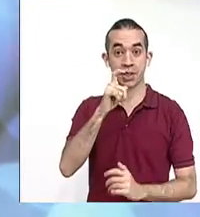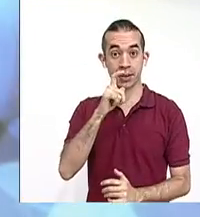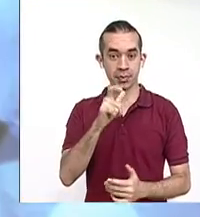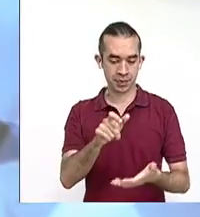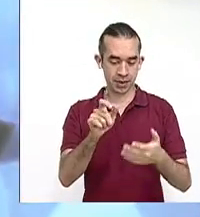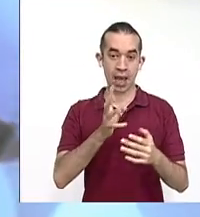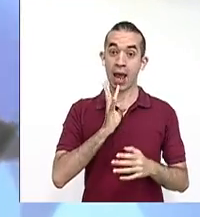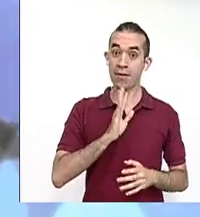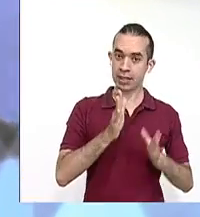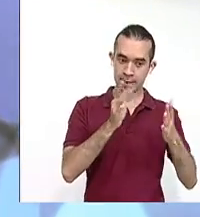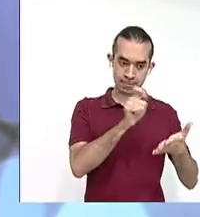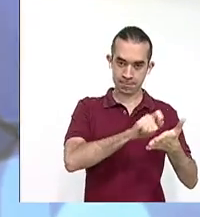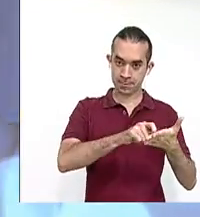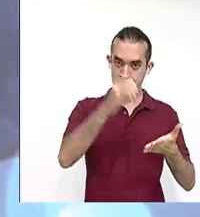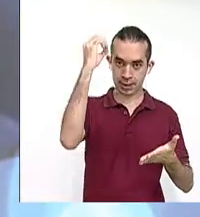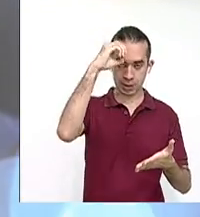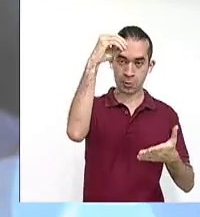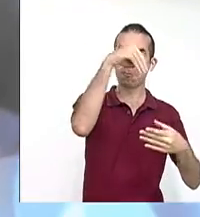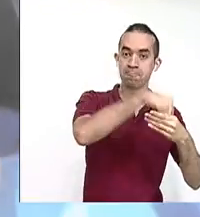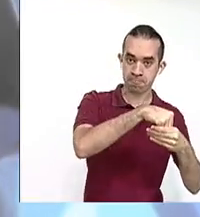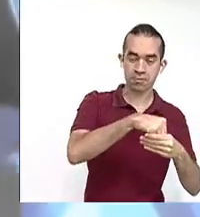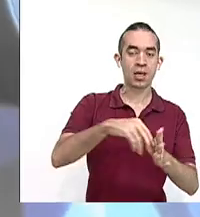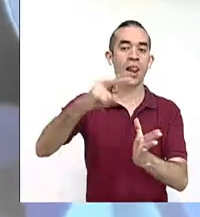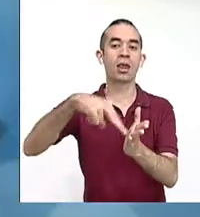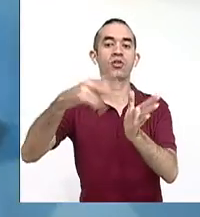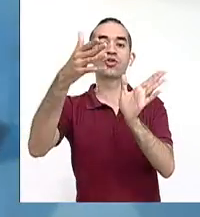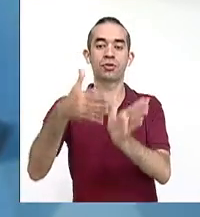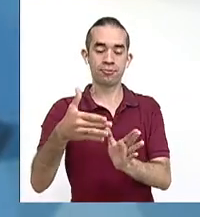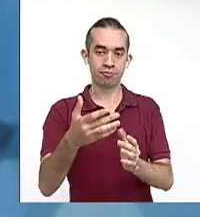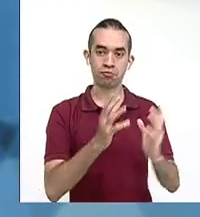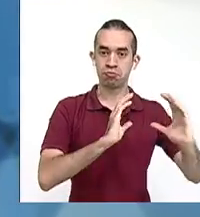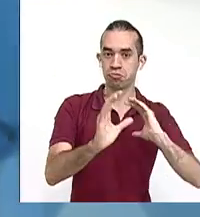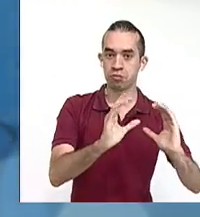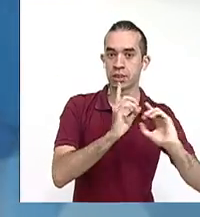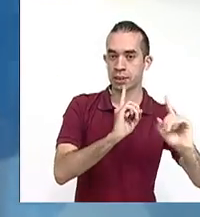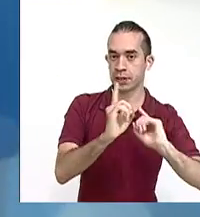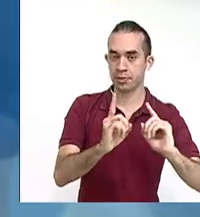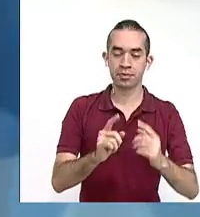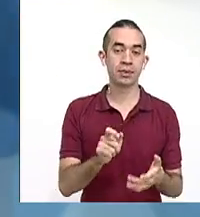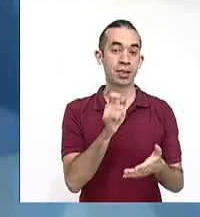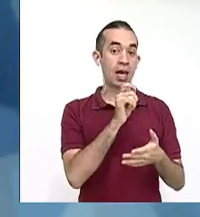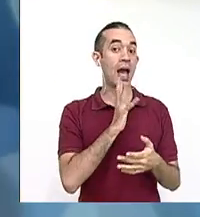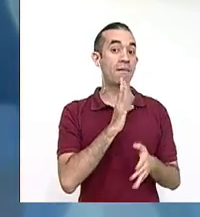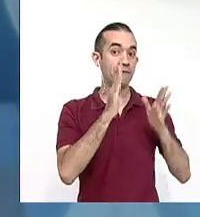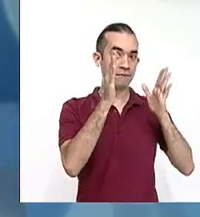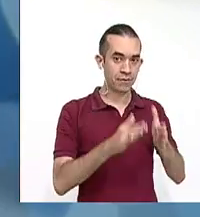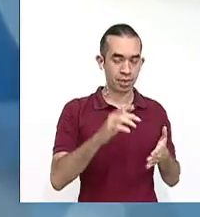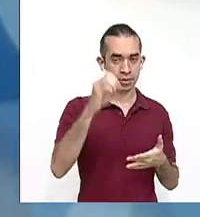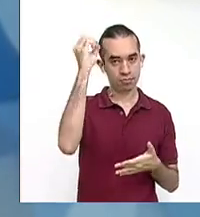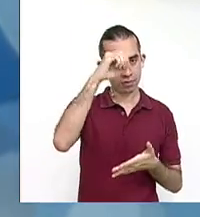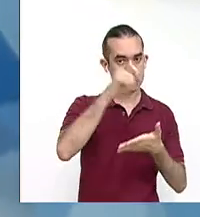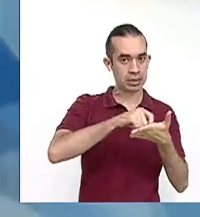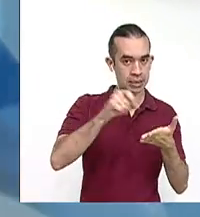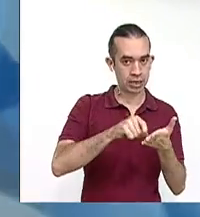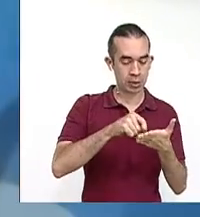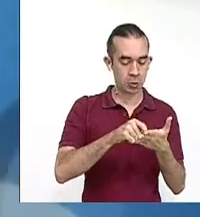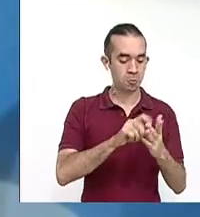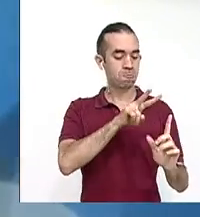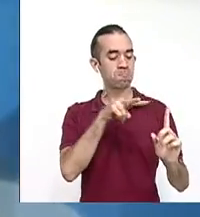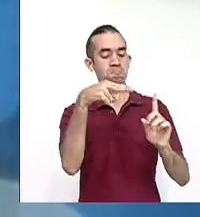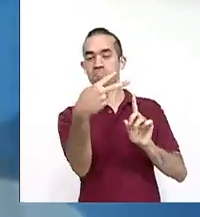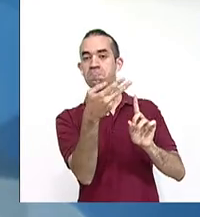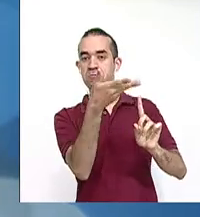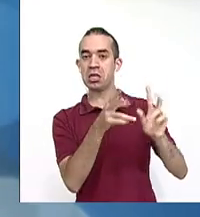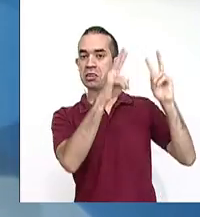ensayístico y el lector. El hablante ensayístico va a presentar su perspectiva